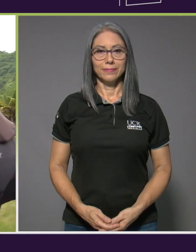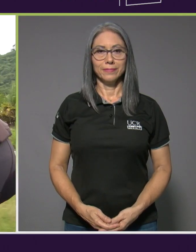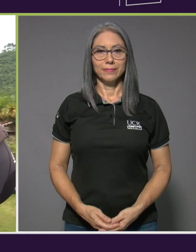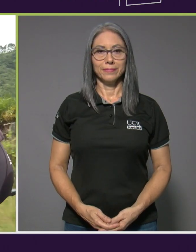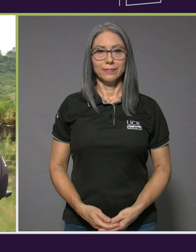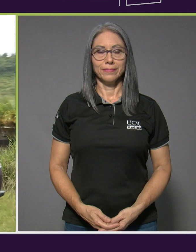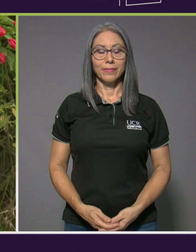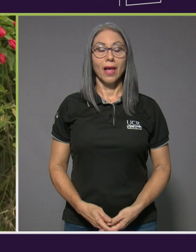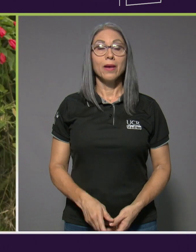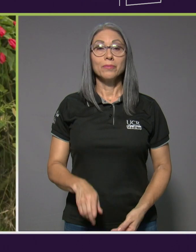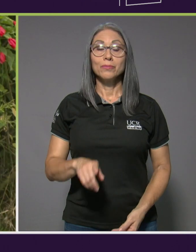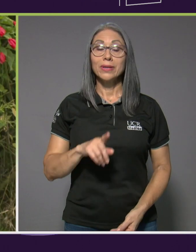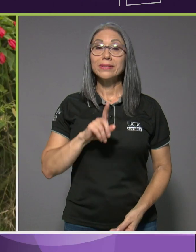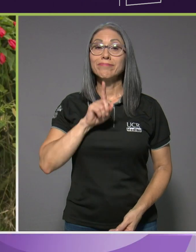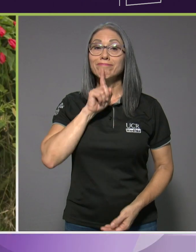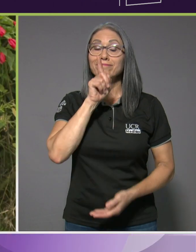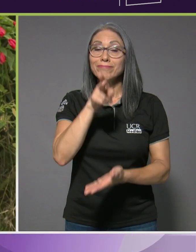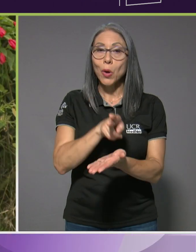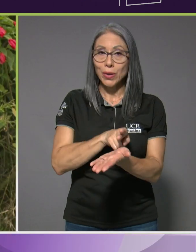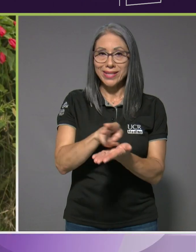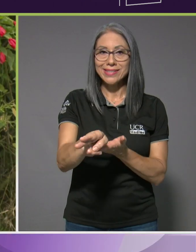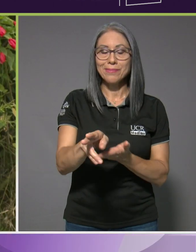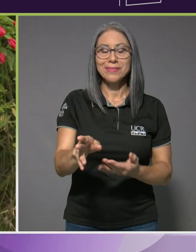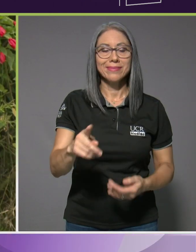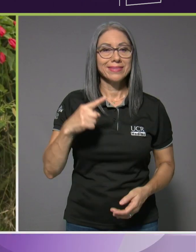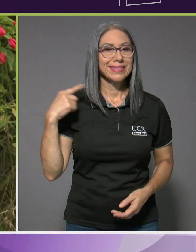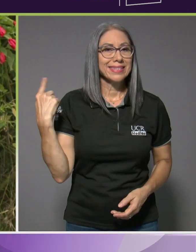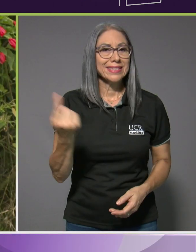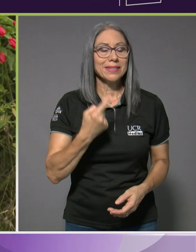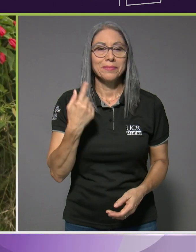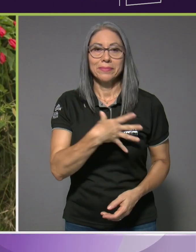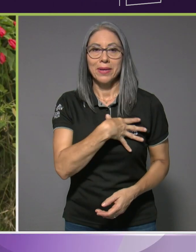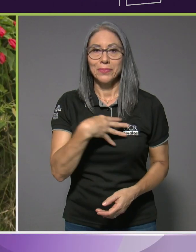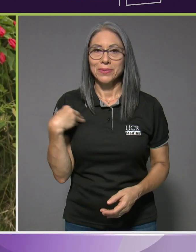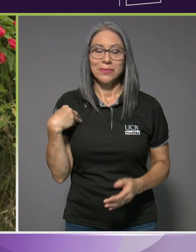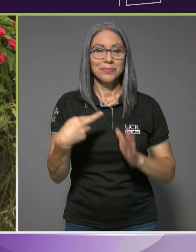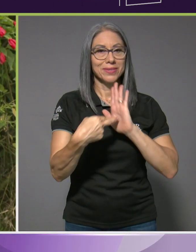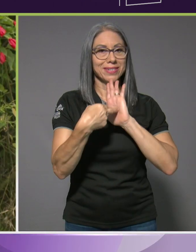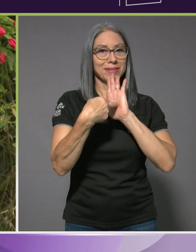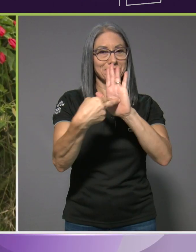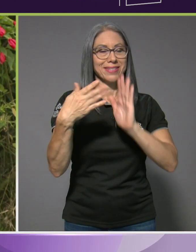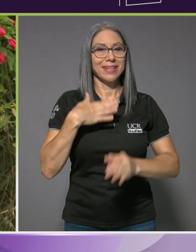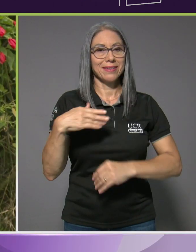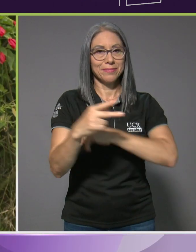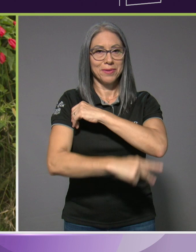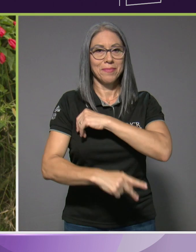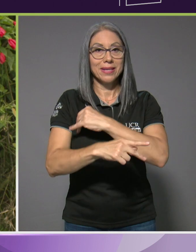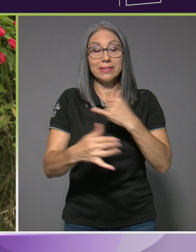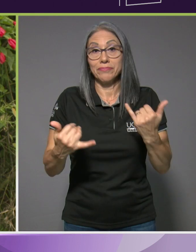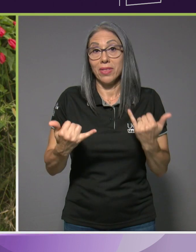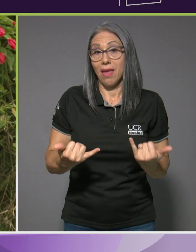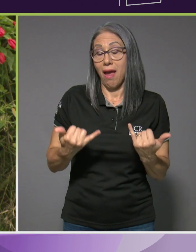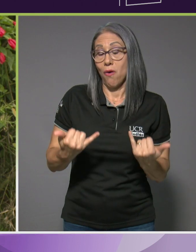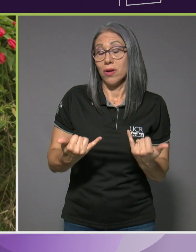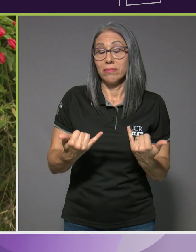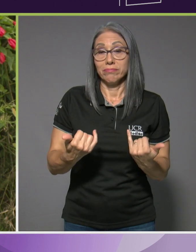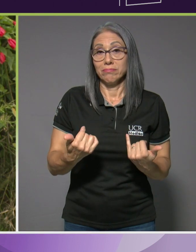Honestamente siempre me ha gustado representar a mi país, ahora tengo